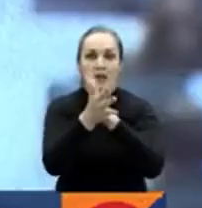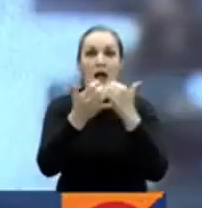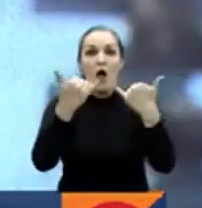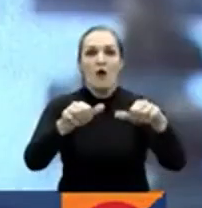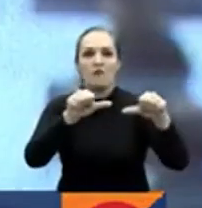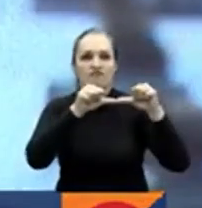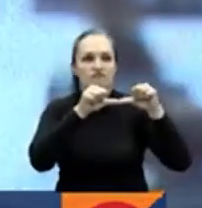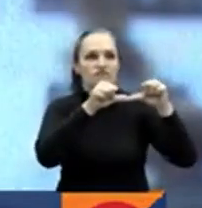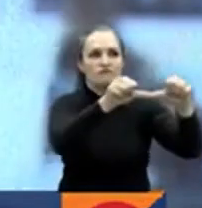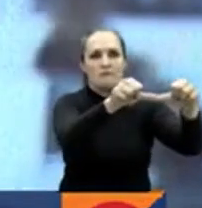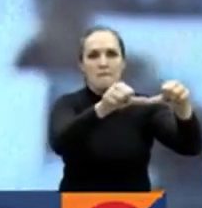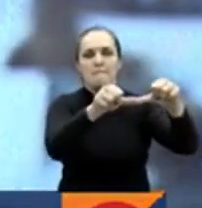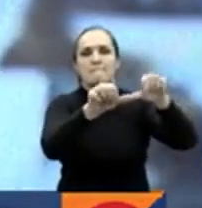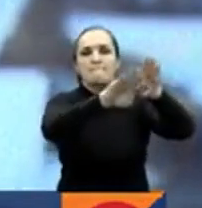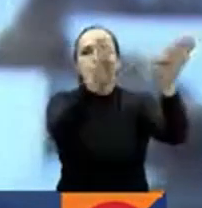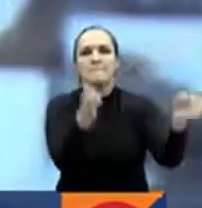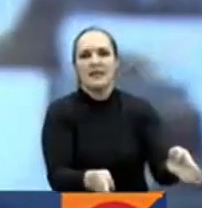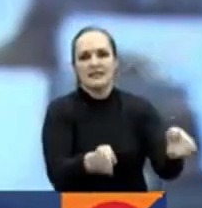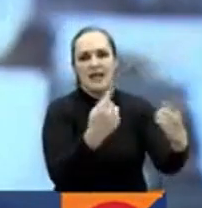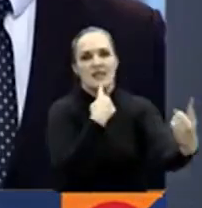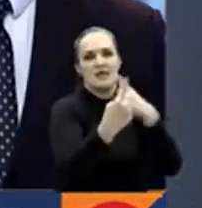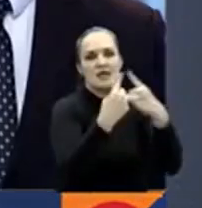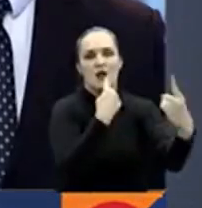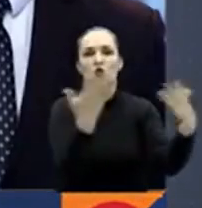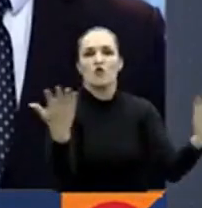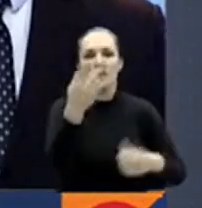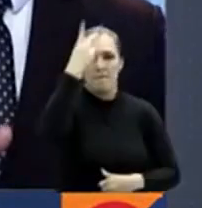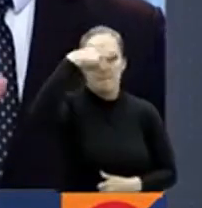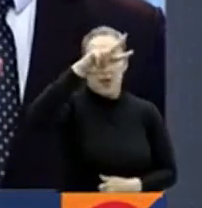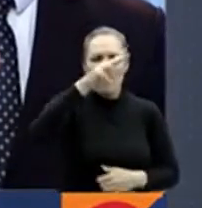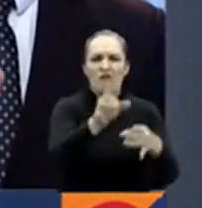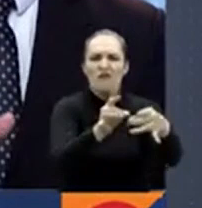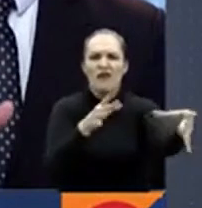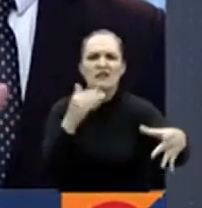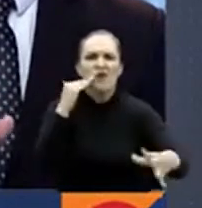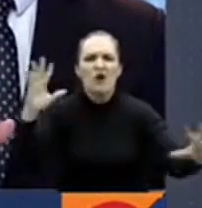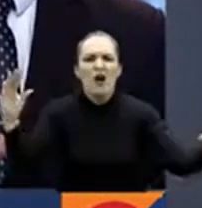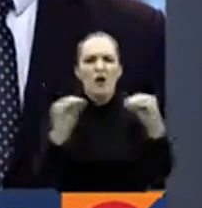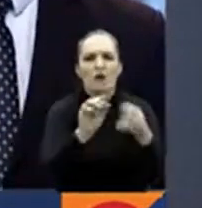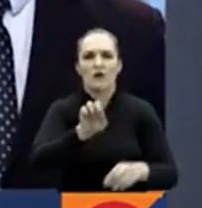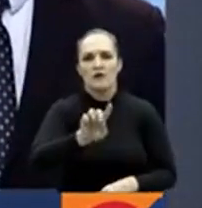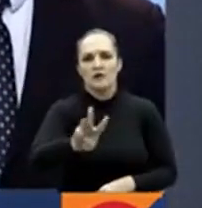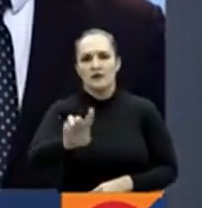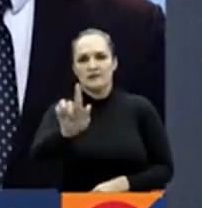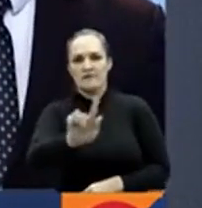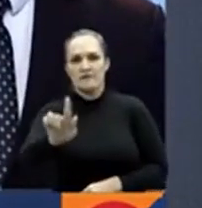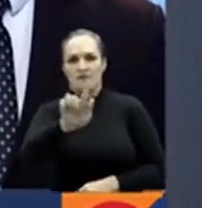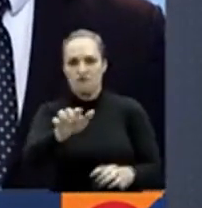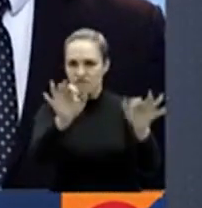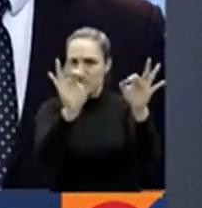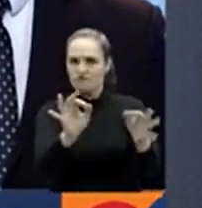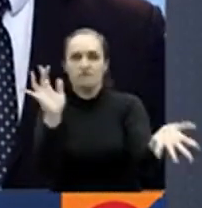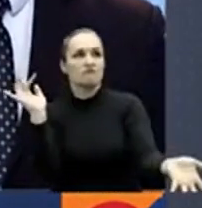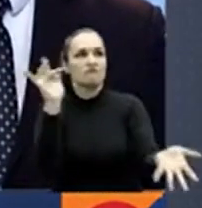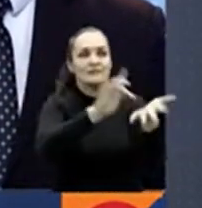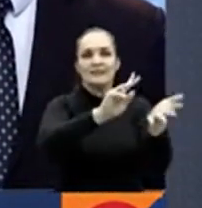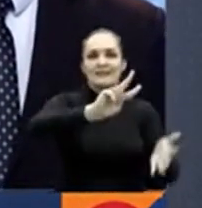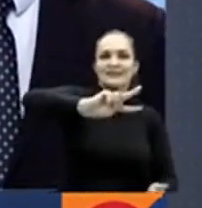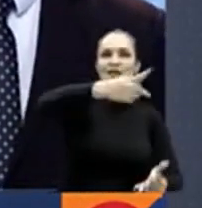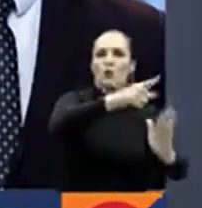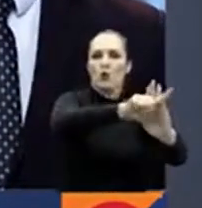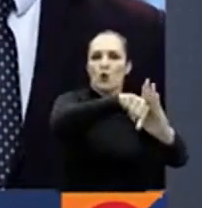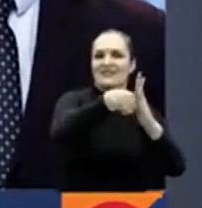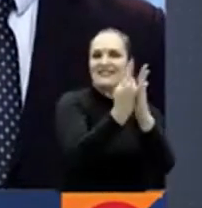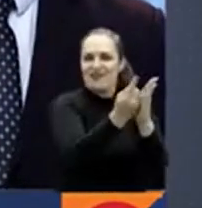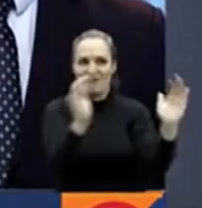instalación de la mesa de diálogos en México. La fecha acordada por las partes fue el 13 de febrero. Y con esto se dará inicio al segundo ciclo de